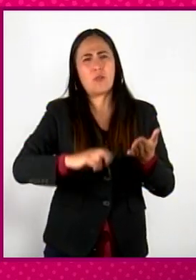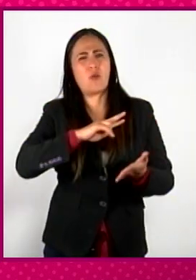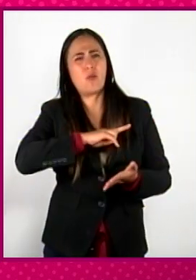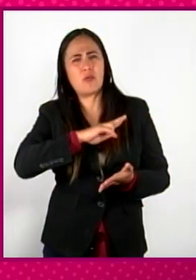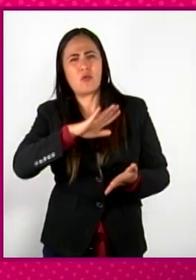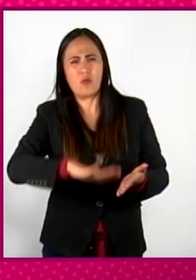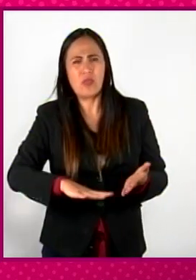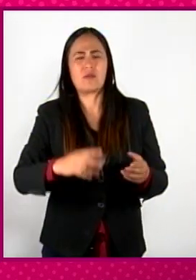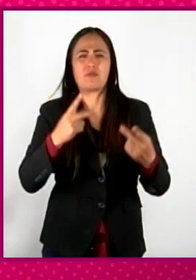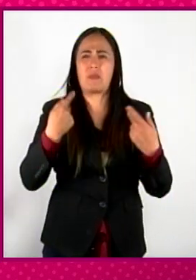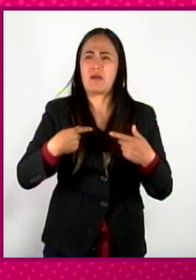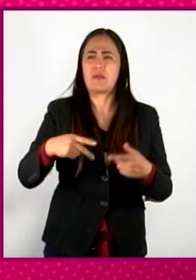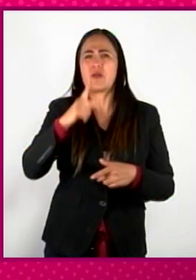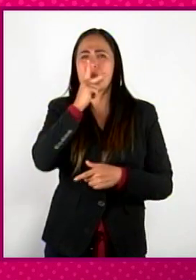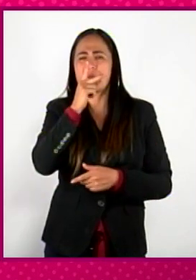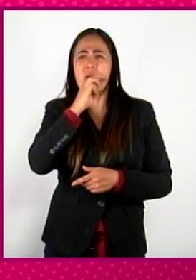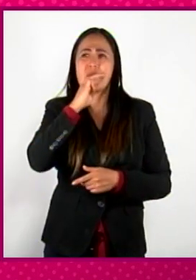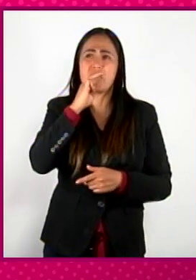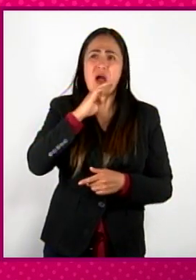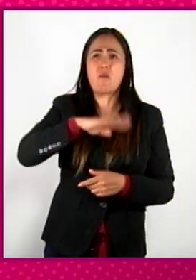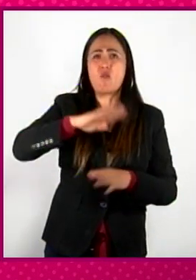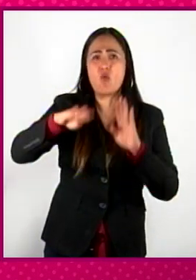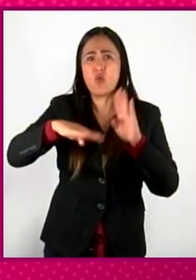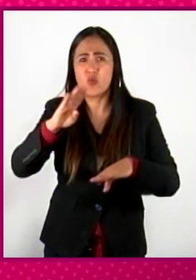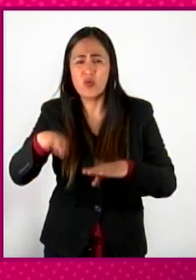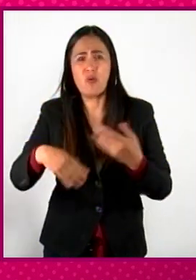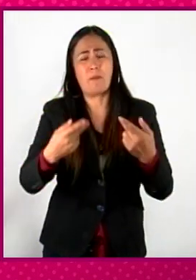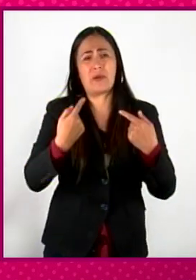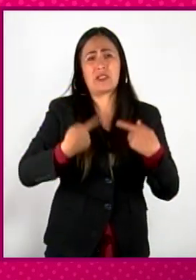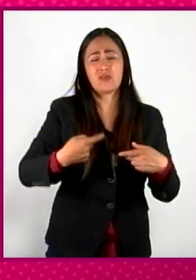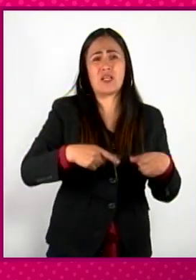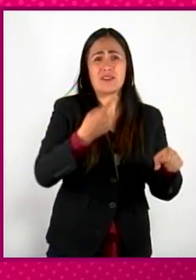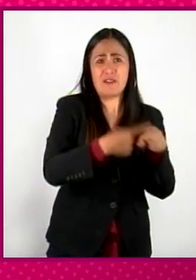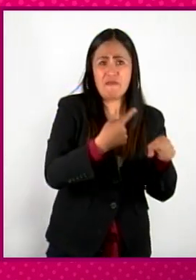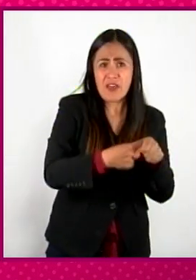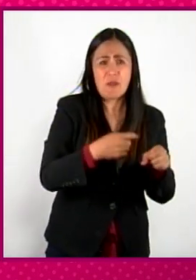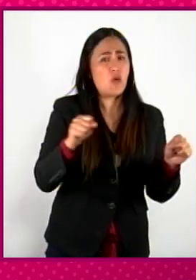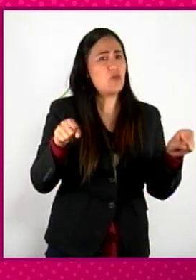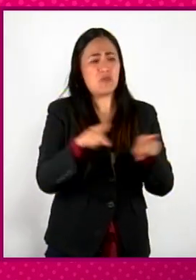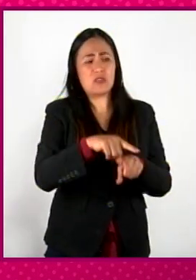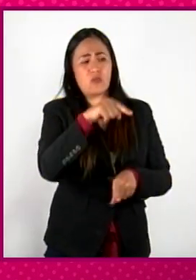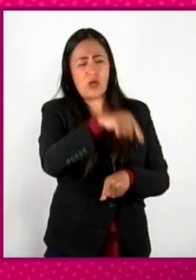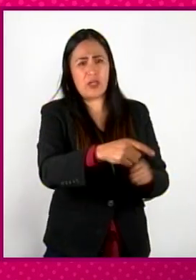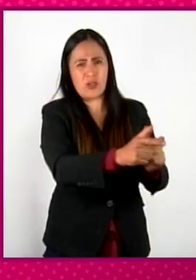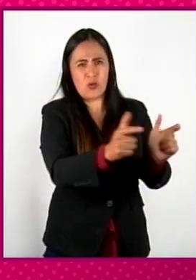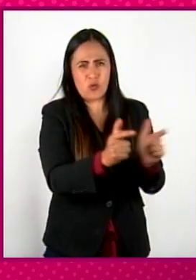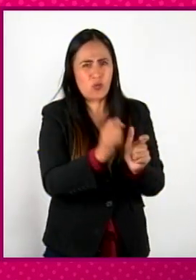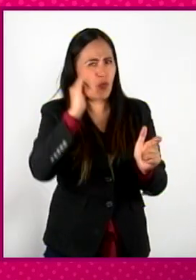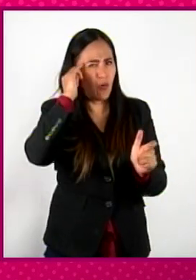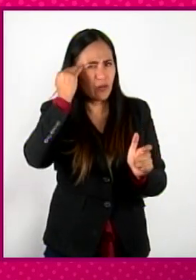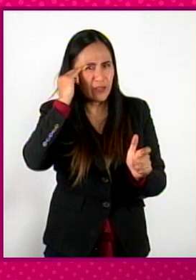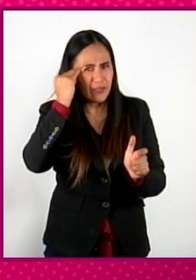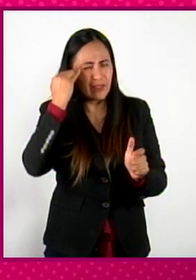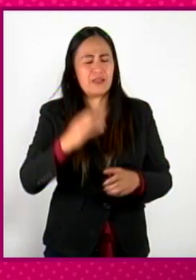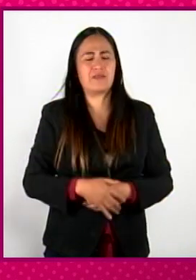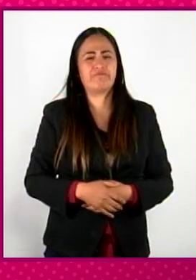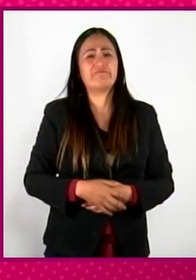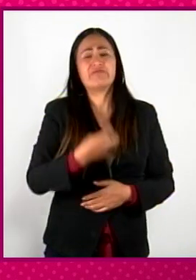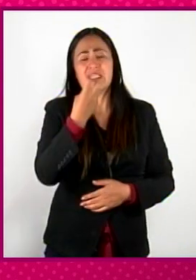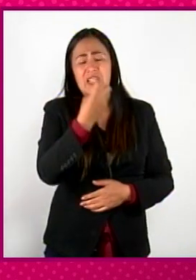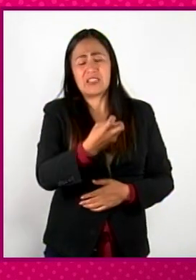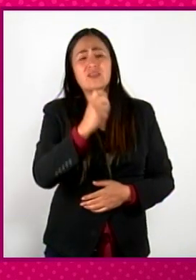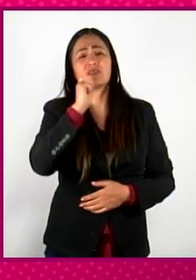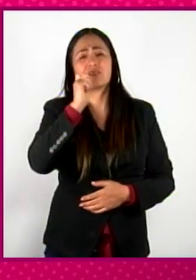huérfanos, los ancianos, los enfermos, los indígenas caen en esa categoría de miserables. Entonces, ¿qué es lo que pasa? Los tienen que